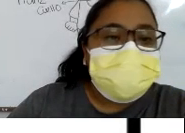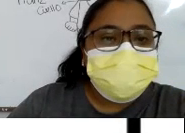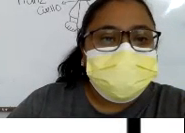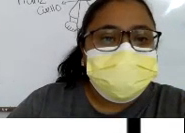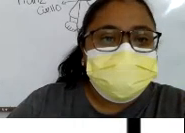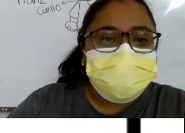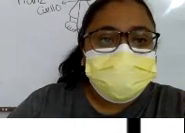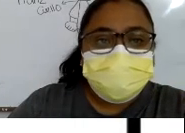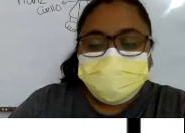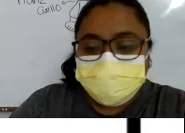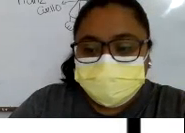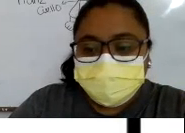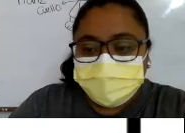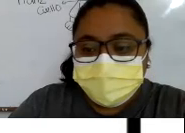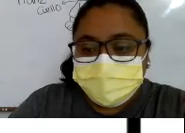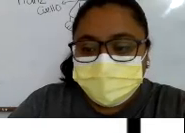Brazos